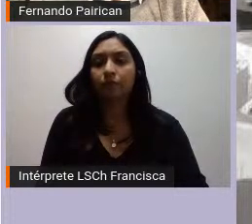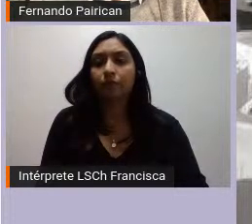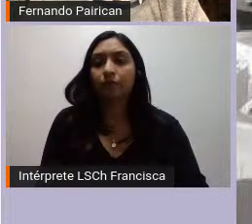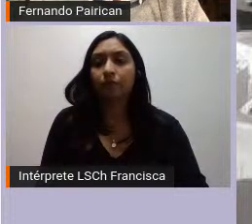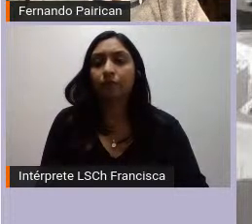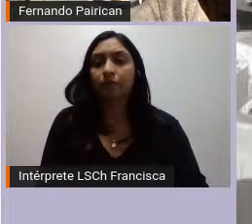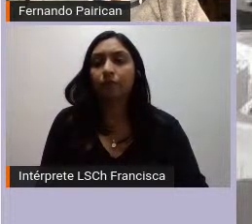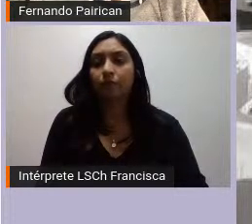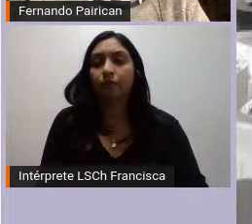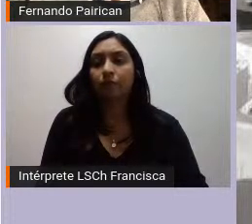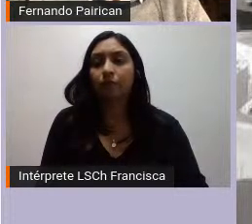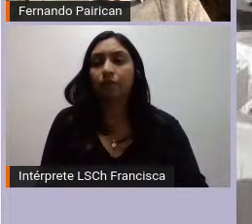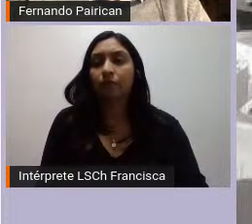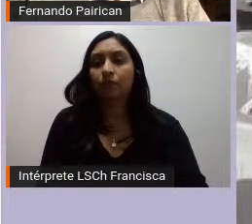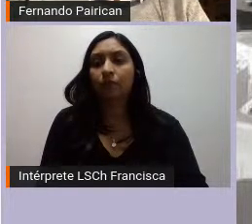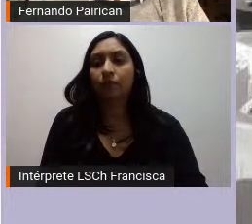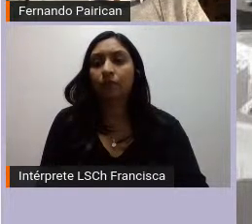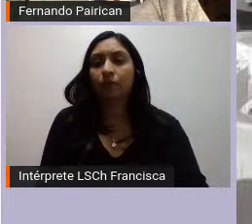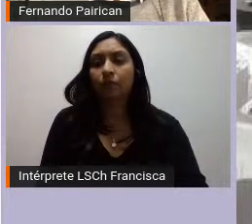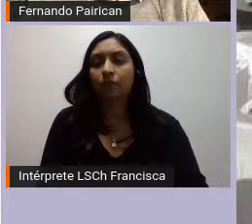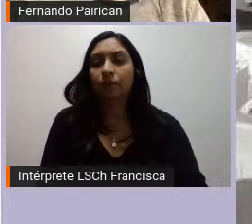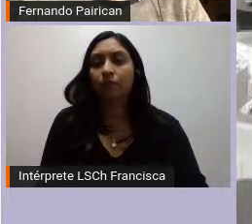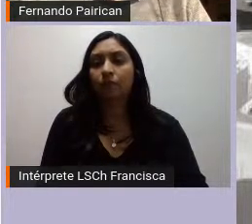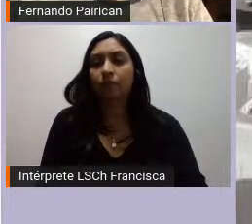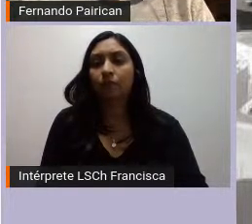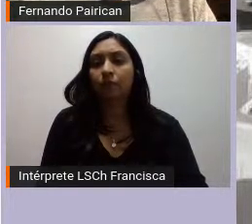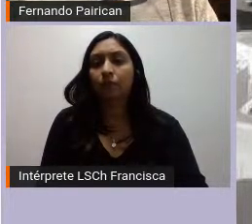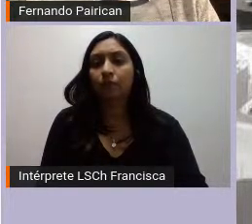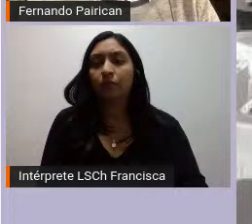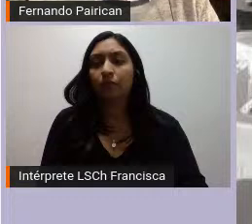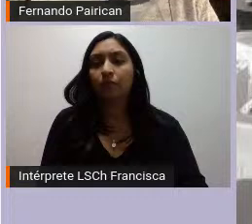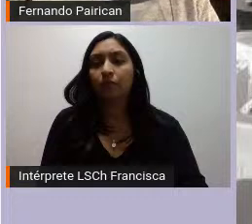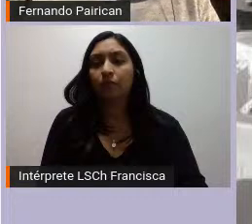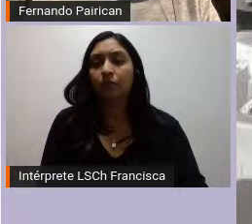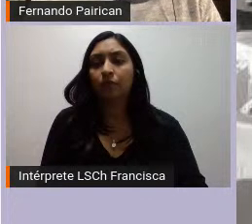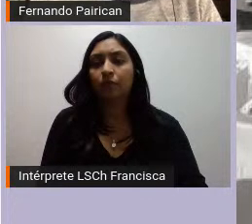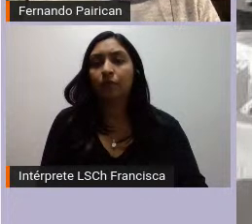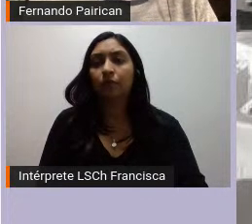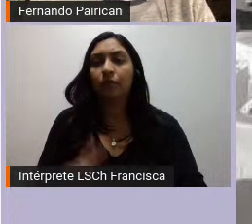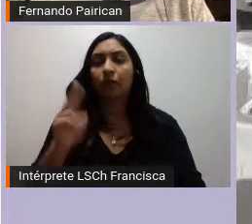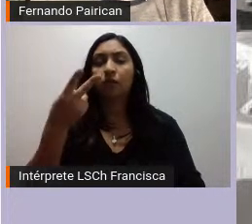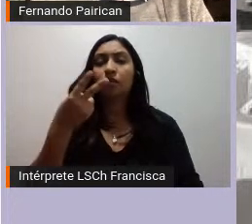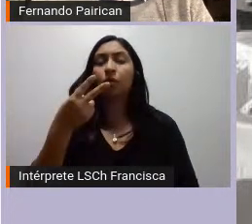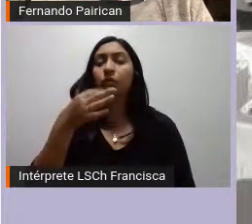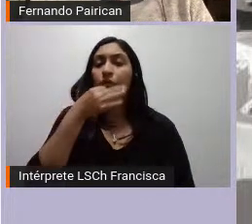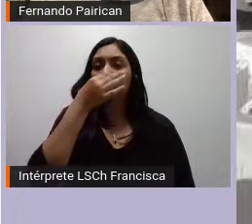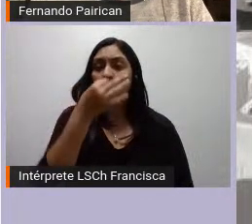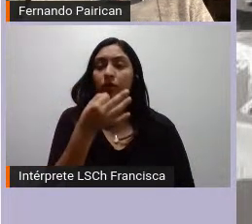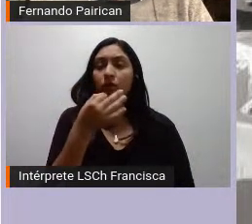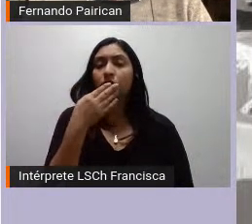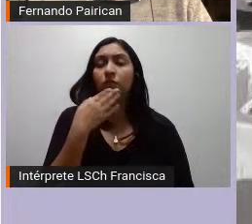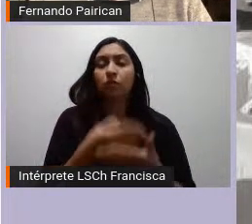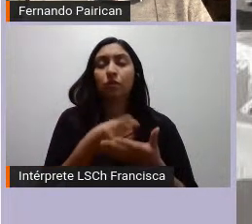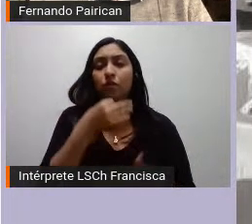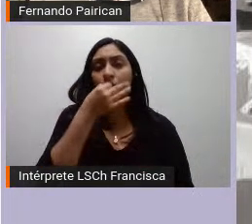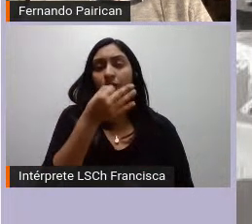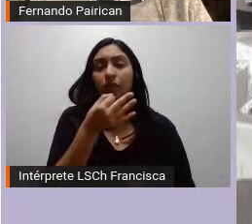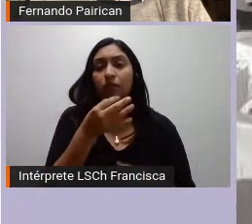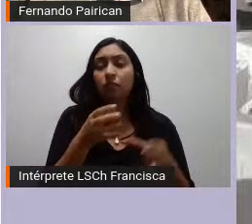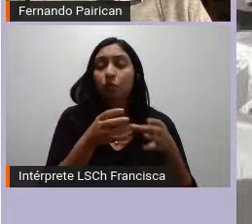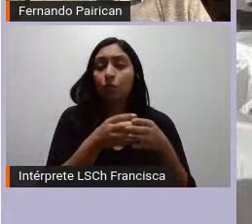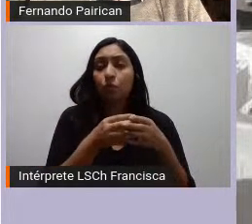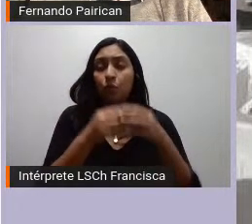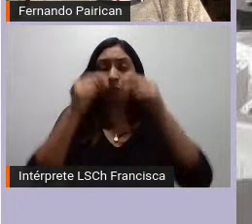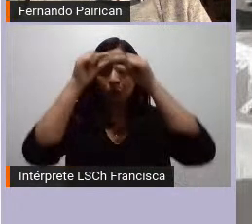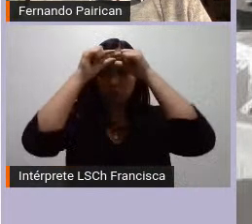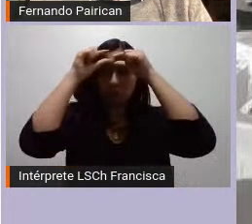a plantear es que cuando hablamos del movimiento mapuche lo hablamos situado en un contexto de movimiento